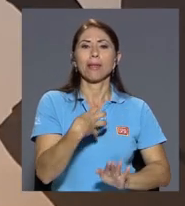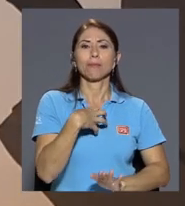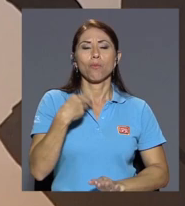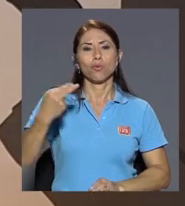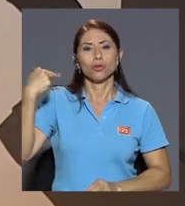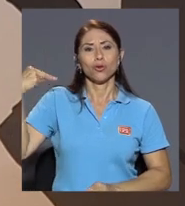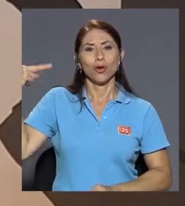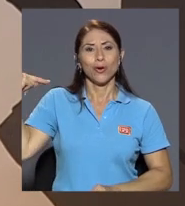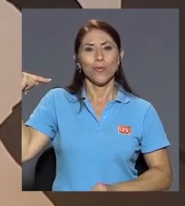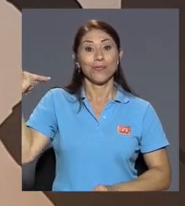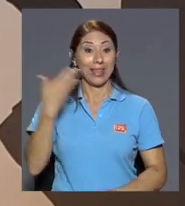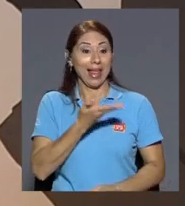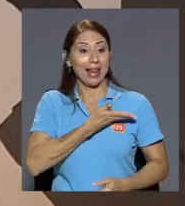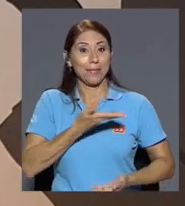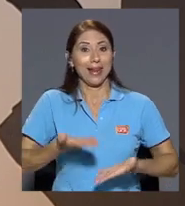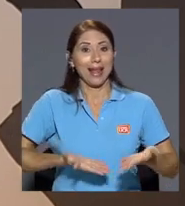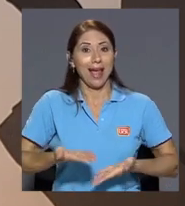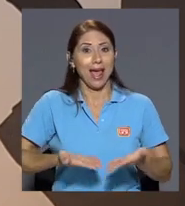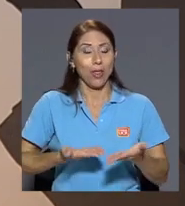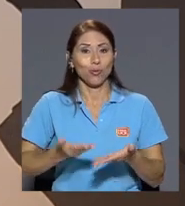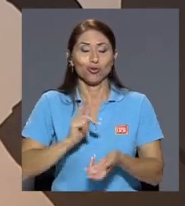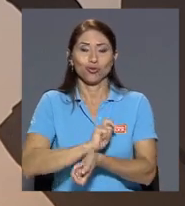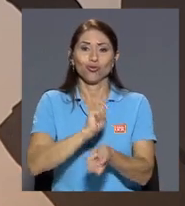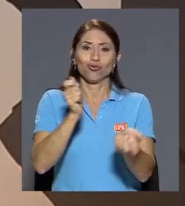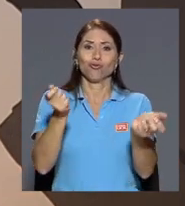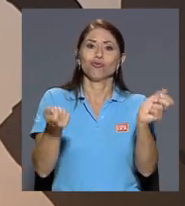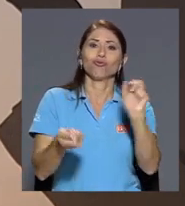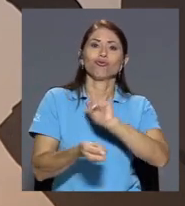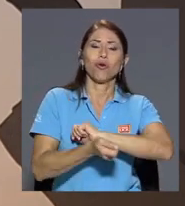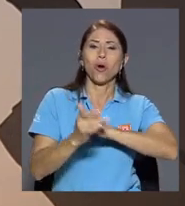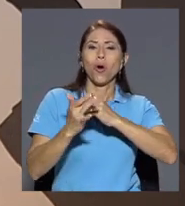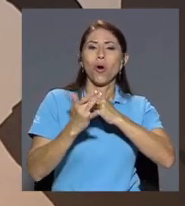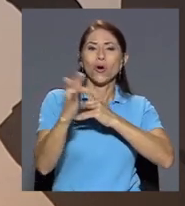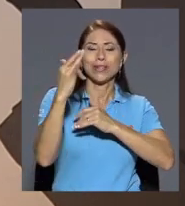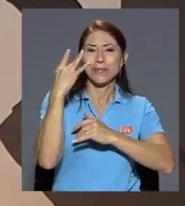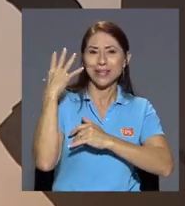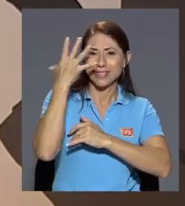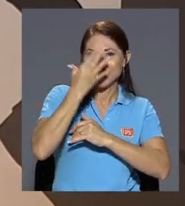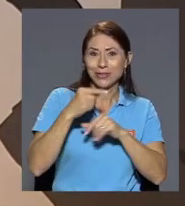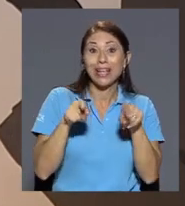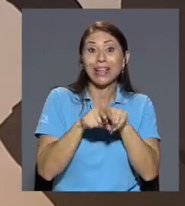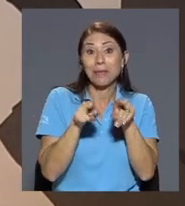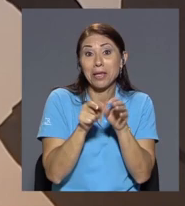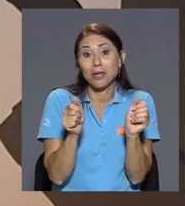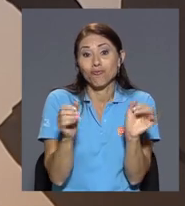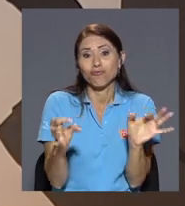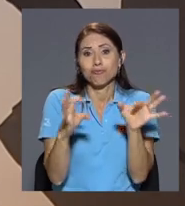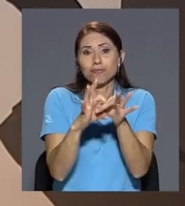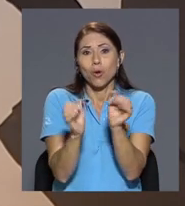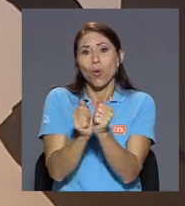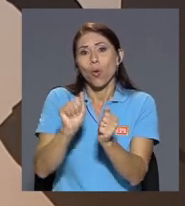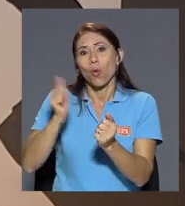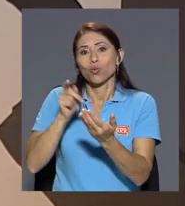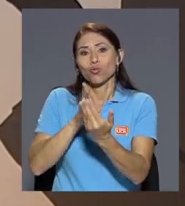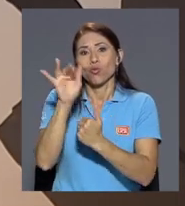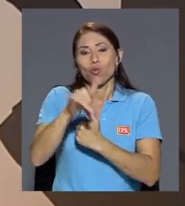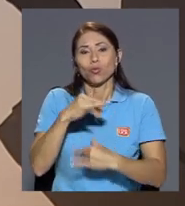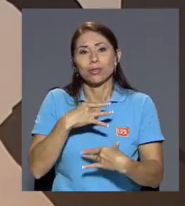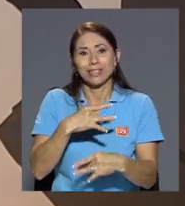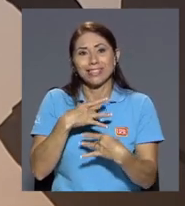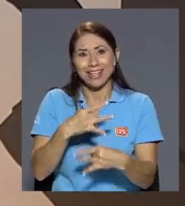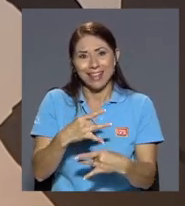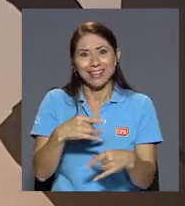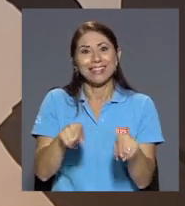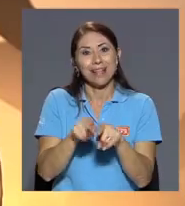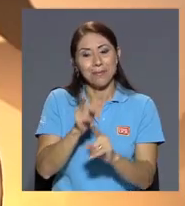de ahí que el mercado se convertiría en una joya preciosa que alternaría también con otros proyectos interesantes que llegan casualmente a